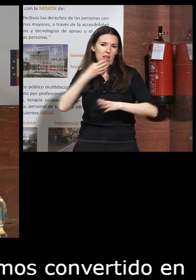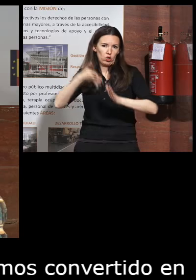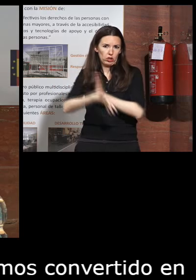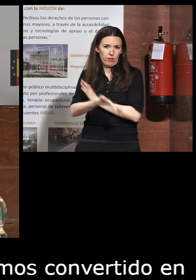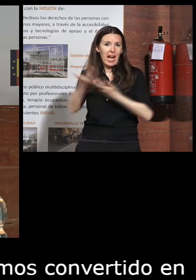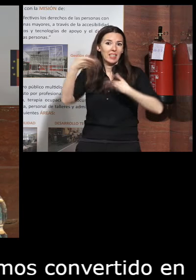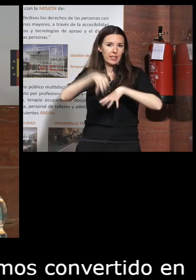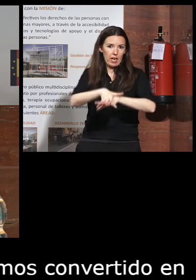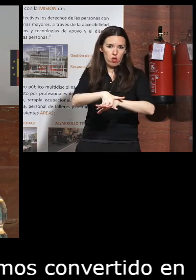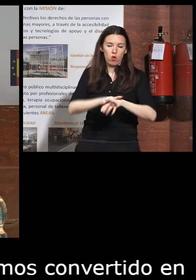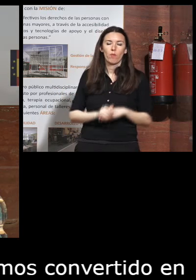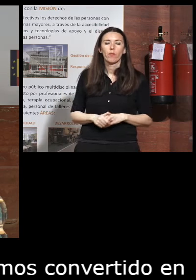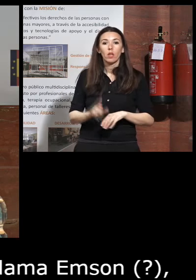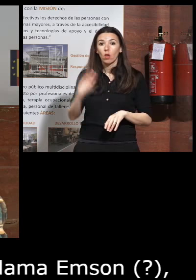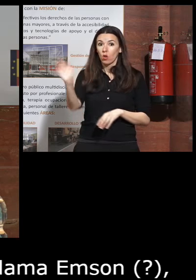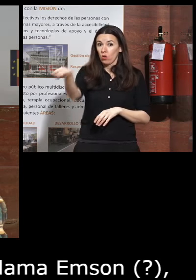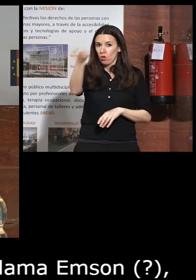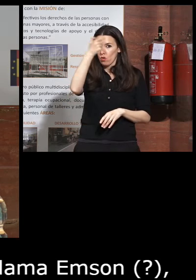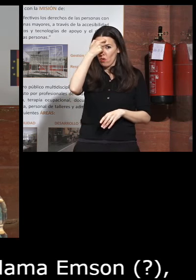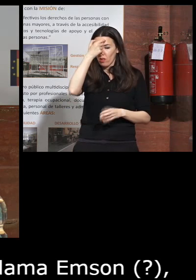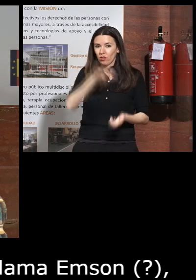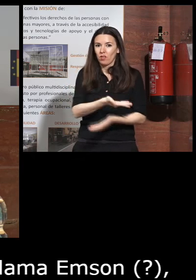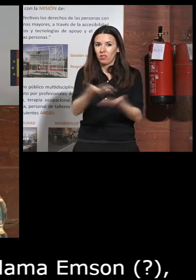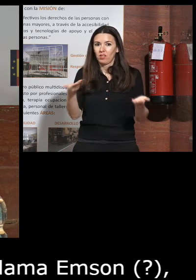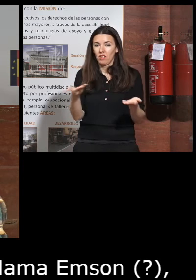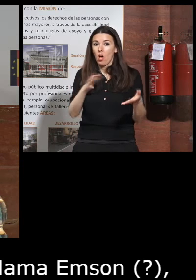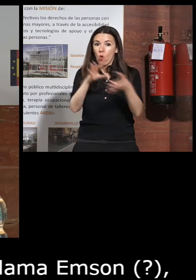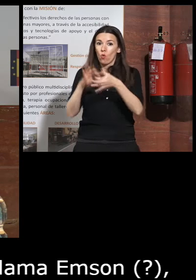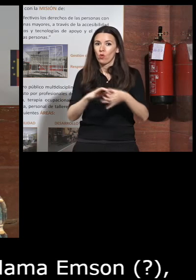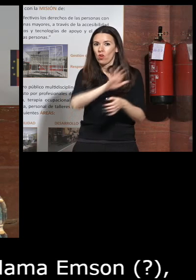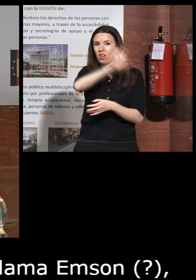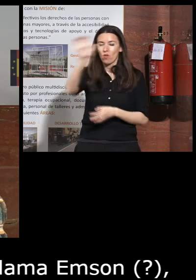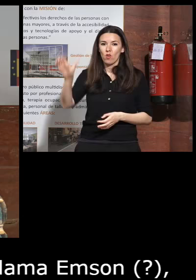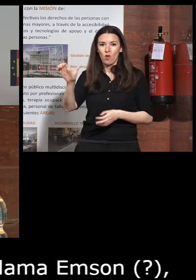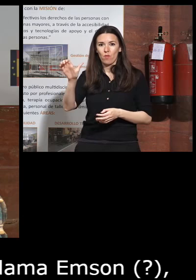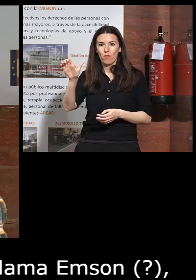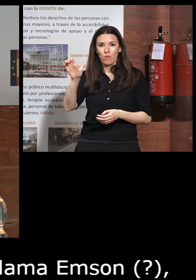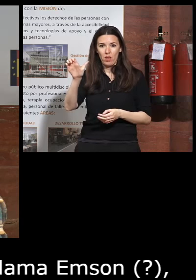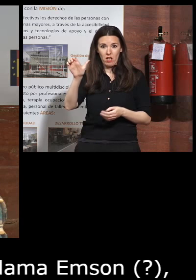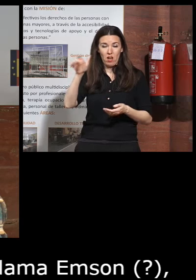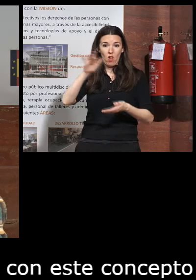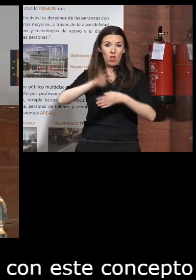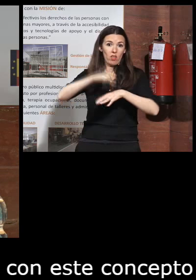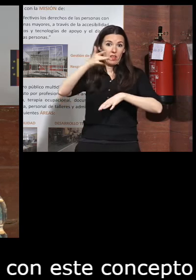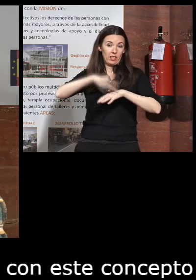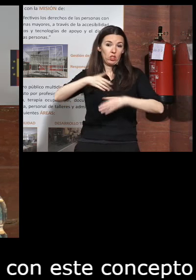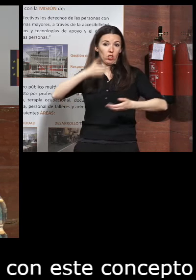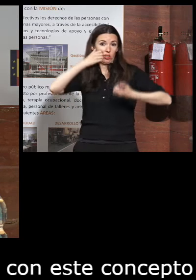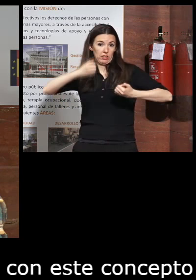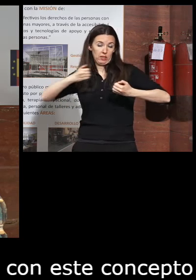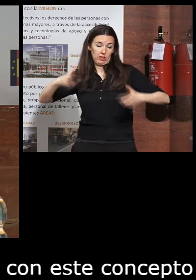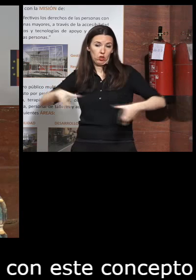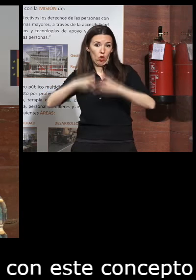con este concepto le hemos ofrecido a la Unión Europea a lo que se llama The Digital Health Society